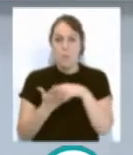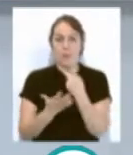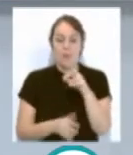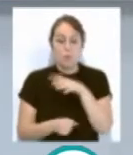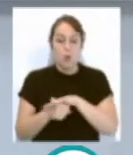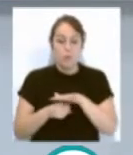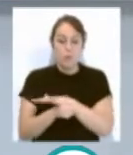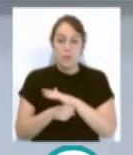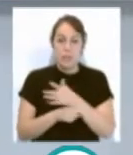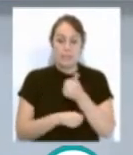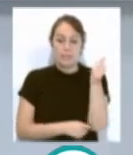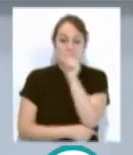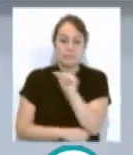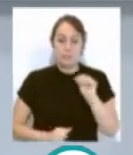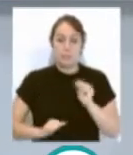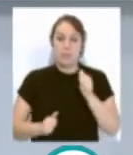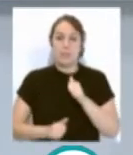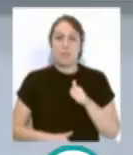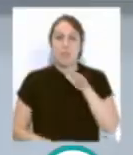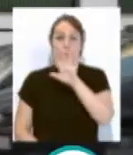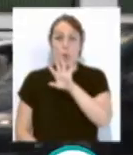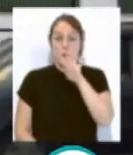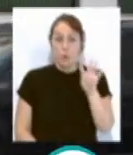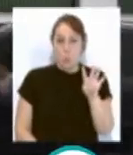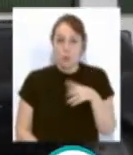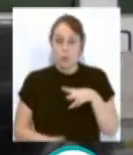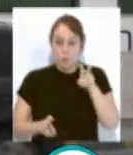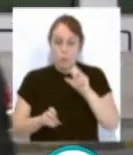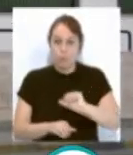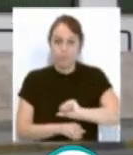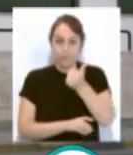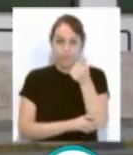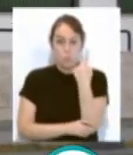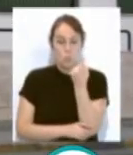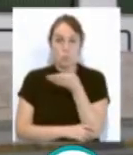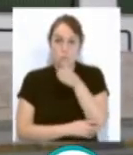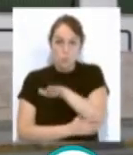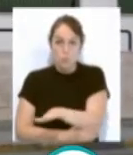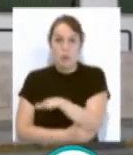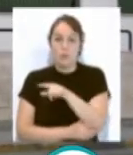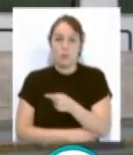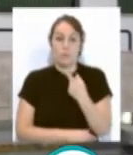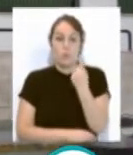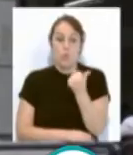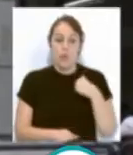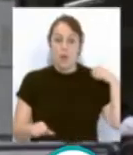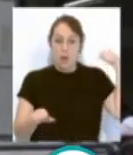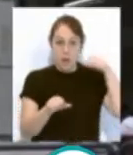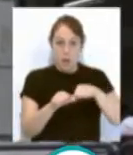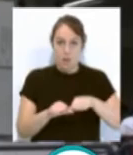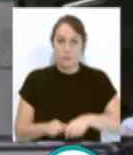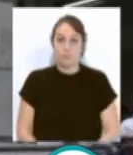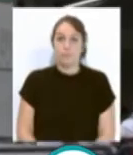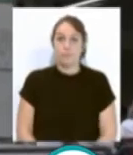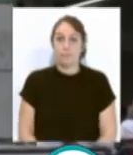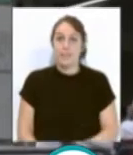provincia encara la semana con 54 nuevos casos positivos y un fallecimiento. En las últimas 24 horas